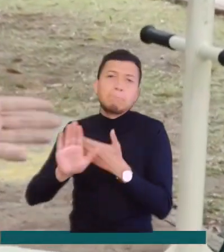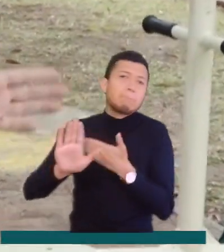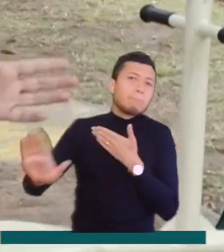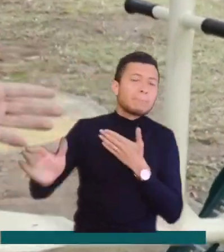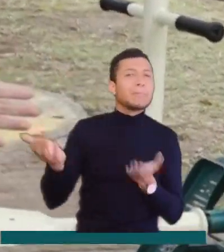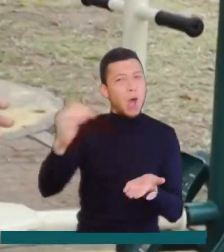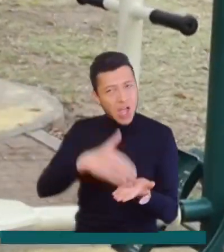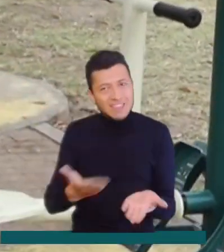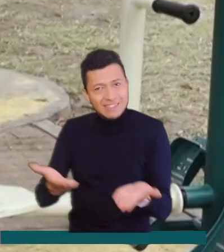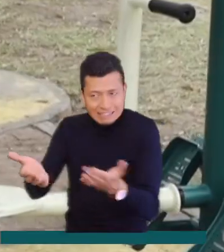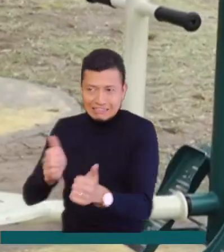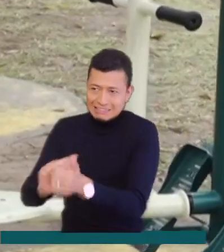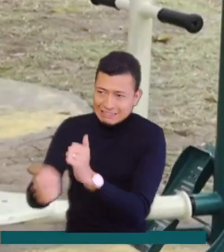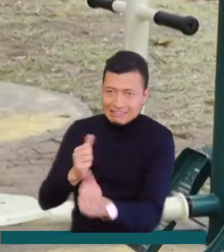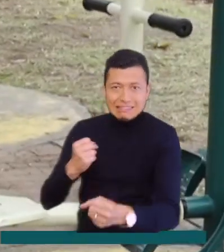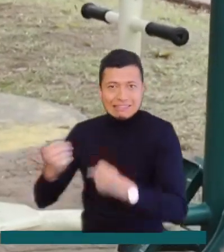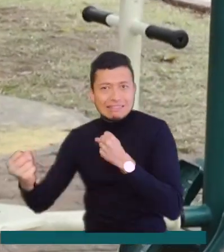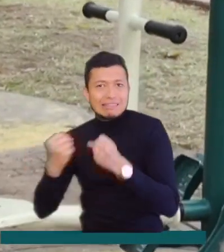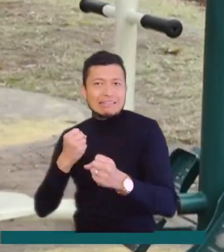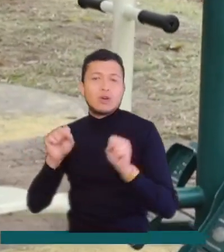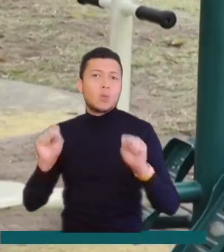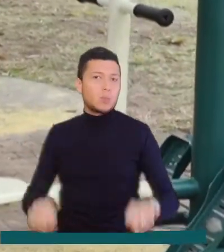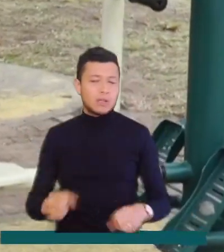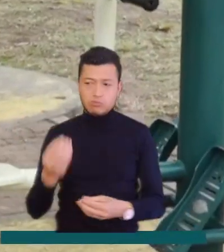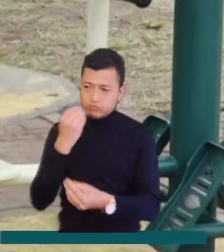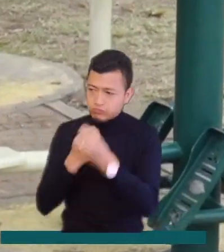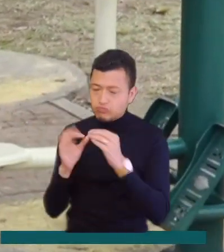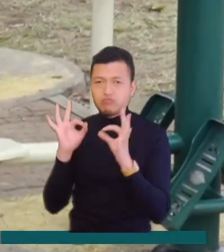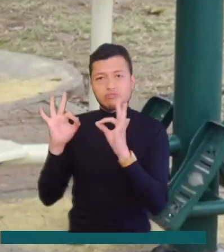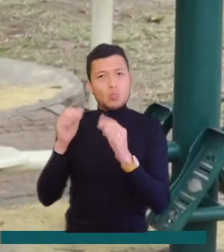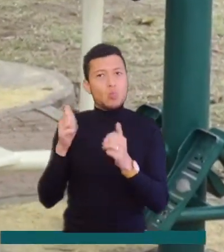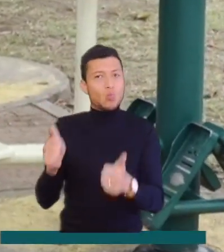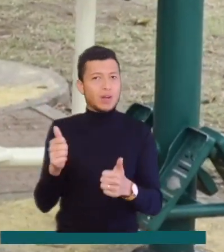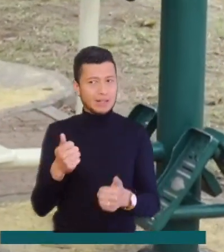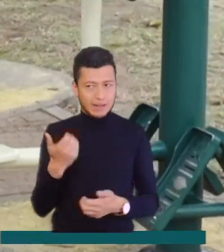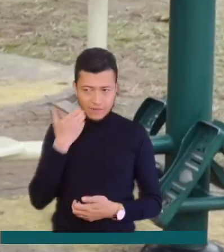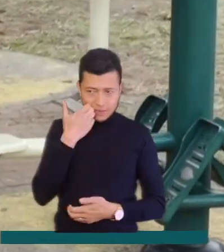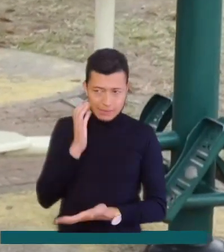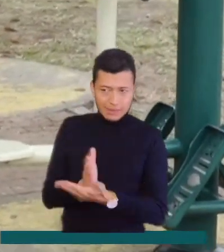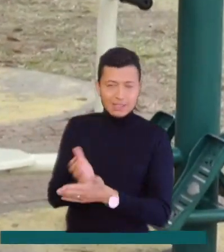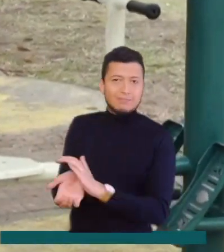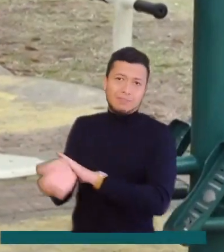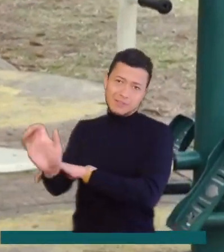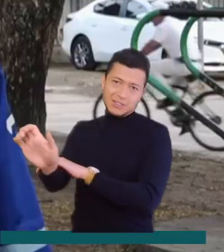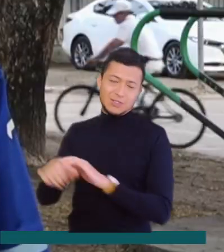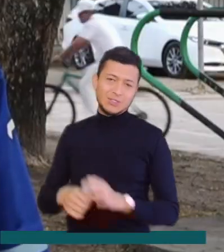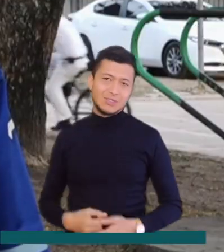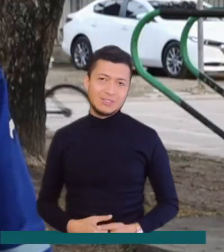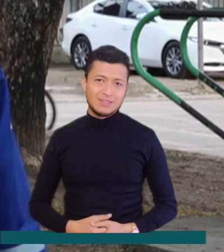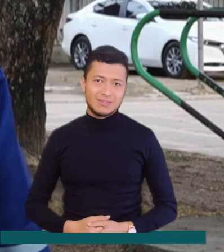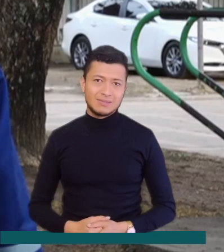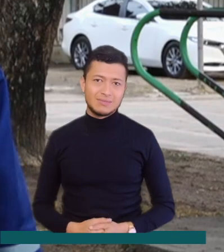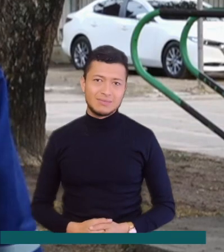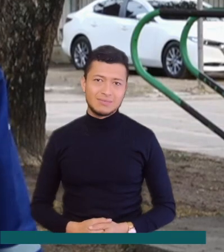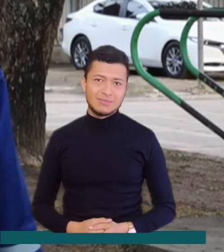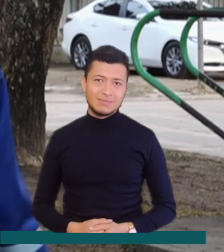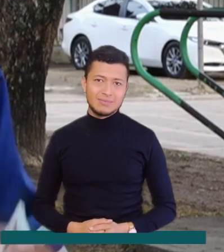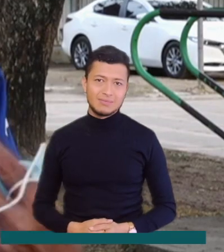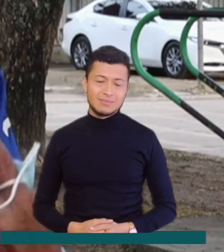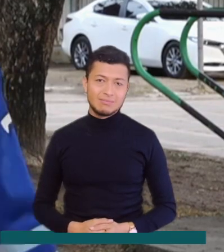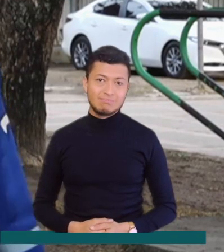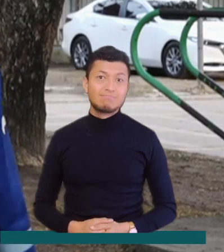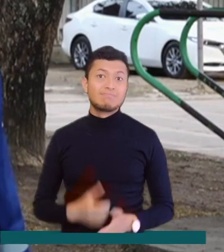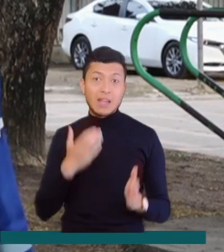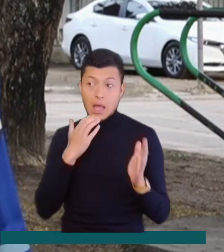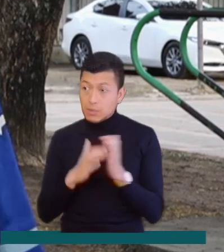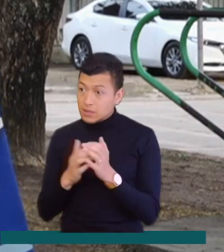las actividades físicas y a tener una buena alimentación para prevenir las enfermedades. Si usted no come bien y